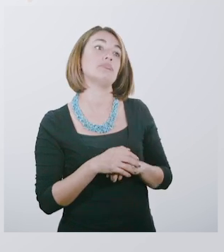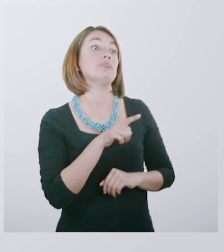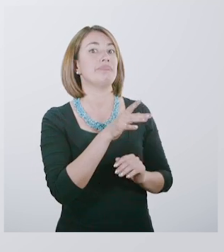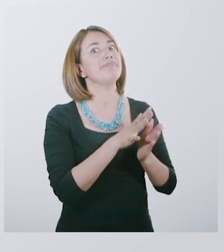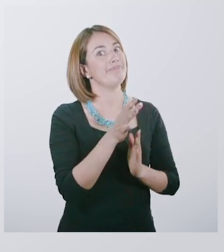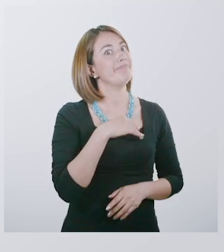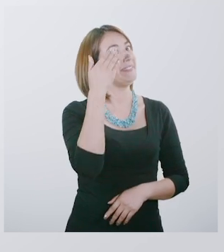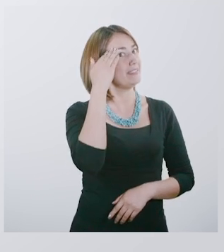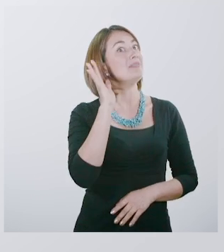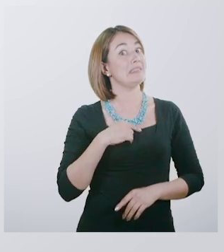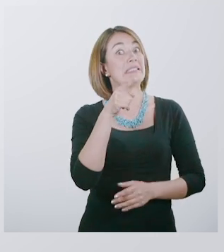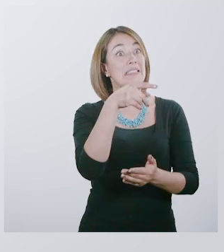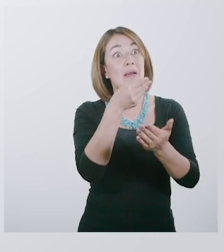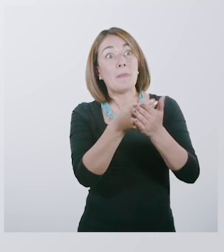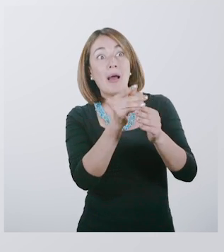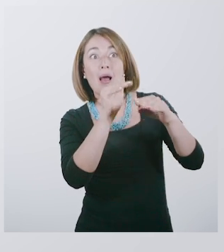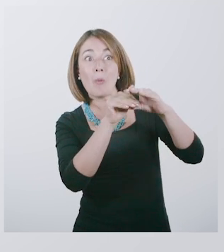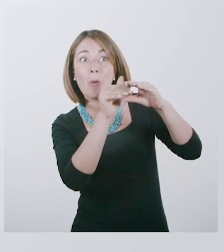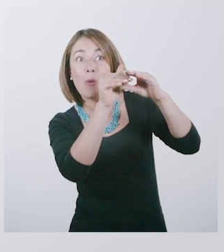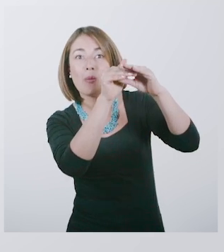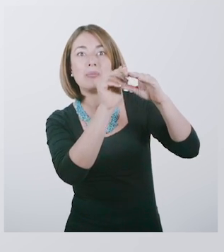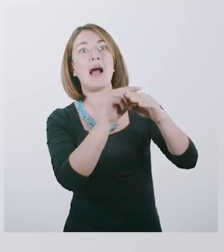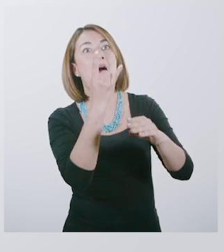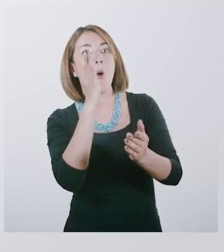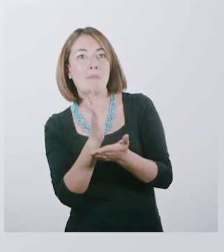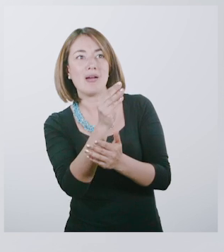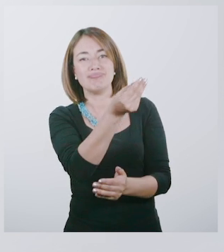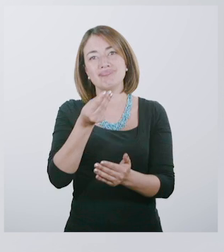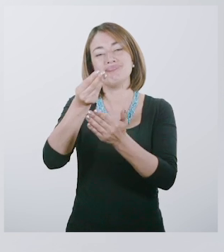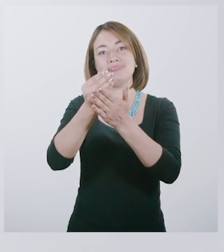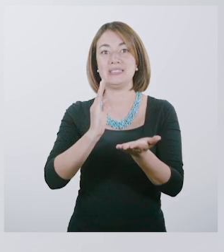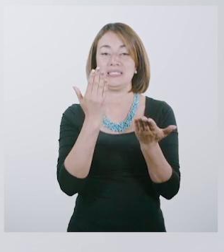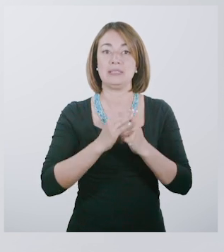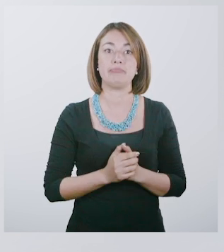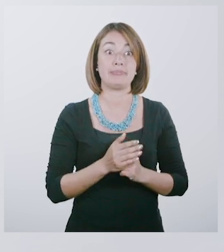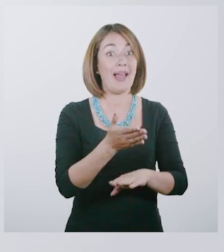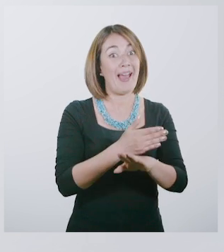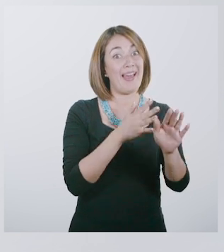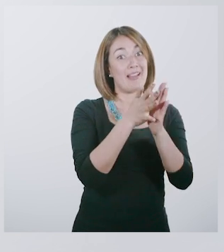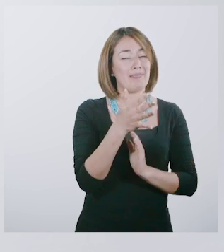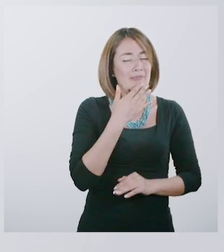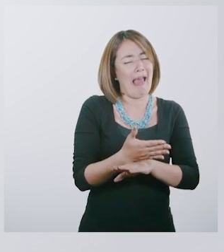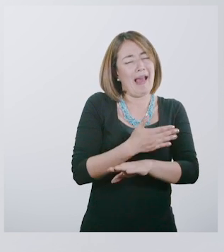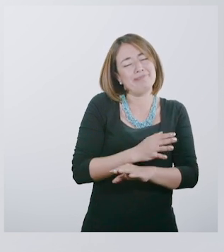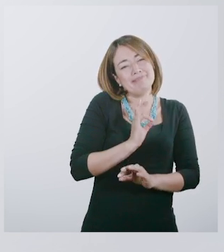ahorros. Él sabe que ese fondito le ha ayudado a superar muchas crisis. También reconoce que en algún momento prefirió tener su dinero en la